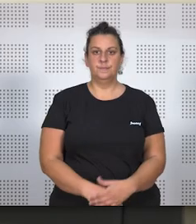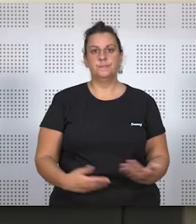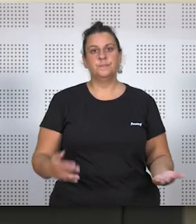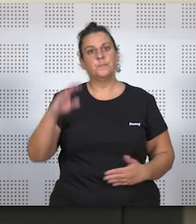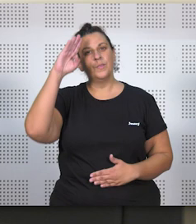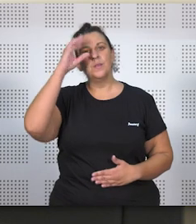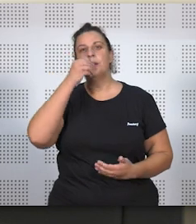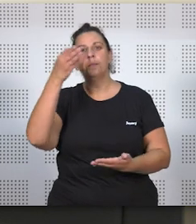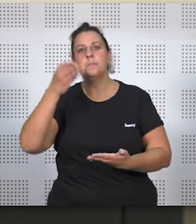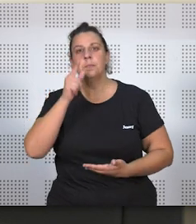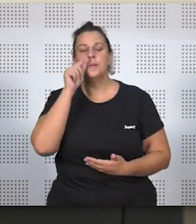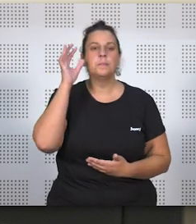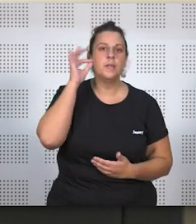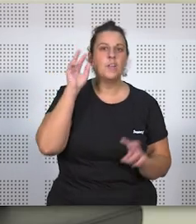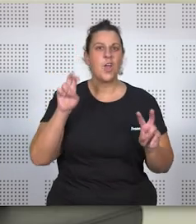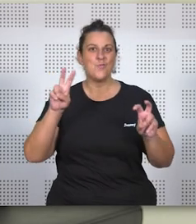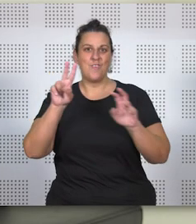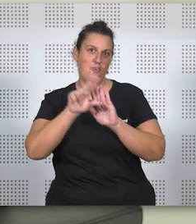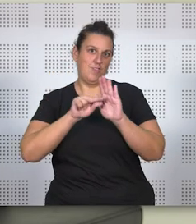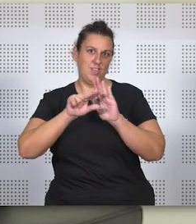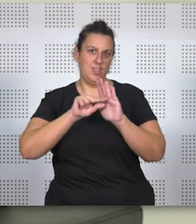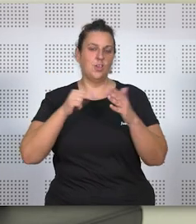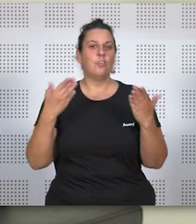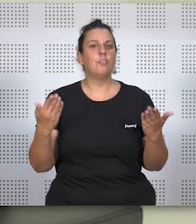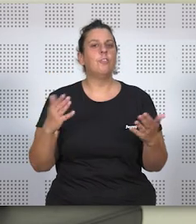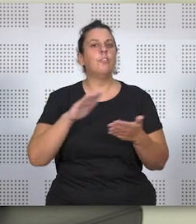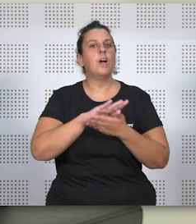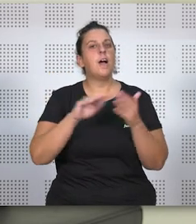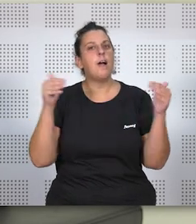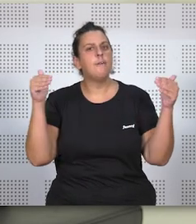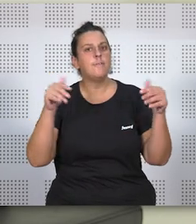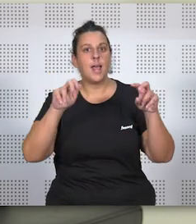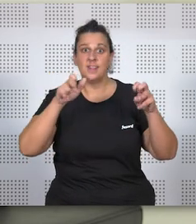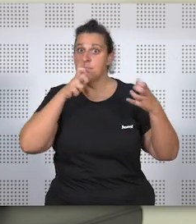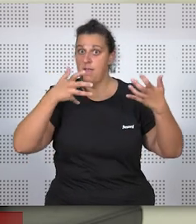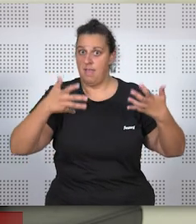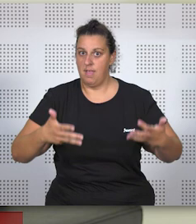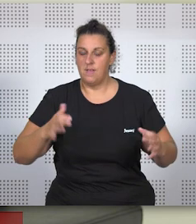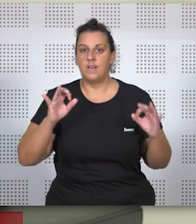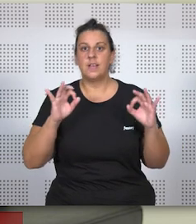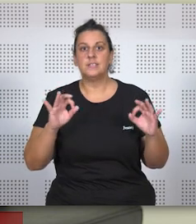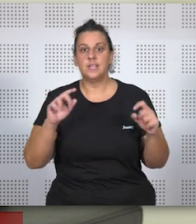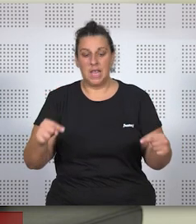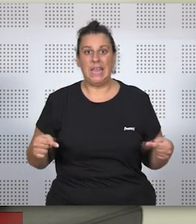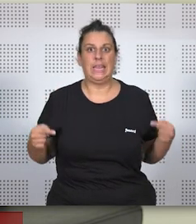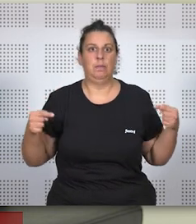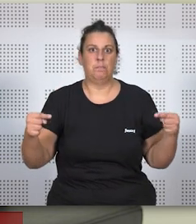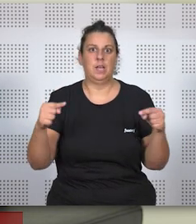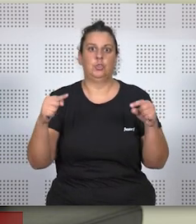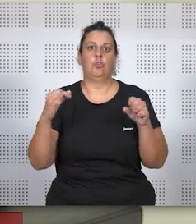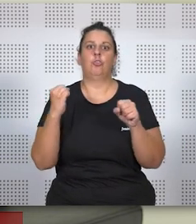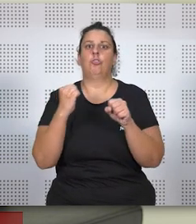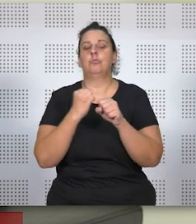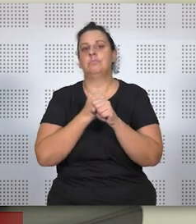Hola, bienvenidas y bienvenidos a un nuevo vídeo en el que vamos a abordar un tema de máxima actualidad, como es el impacto que tiene el